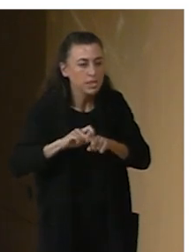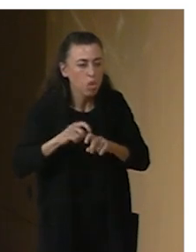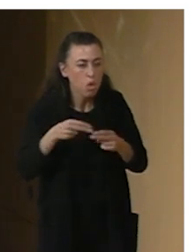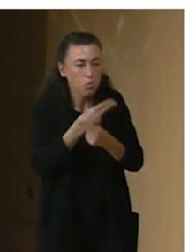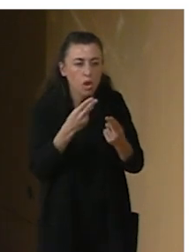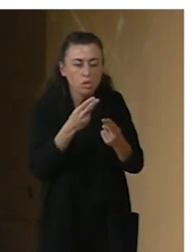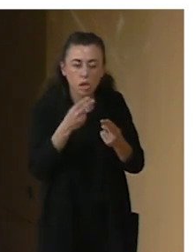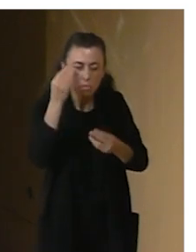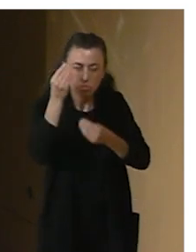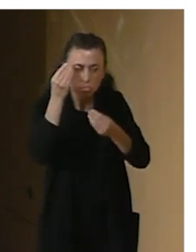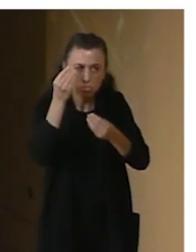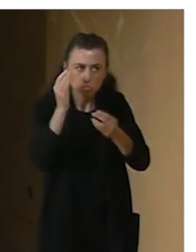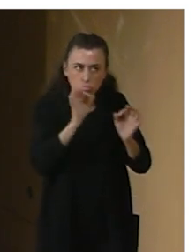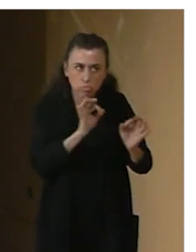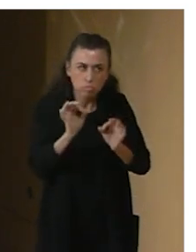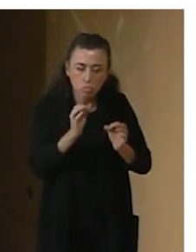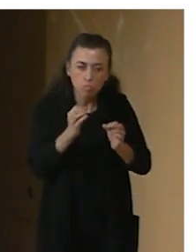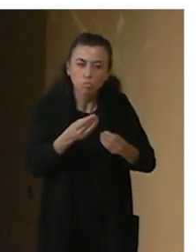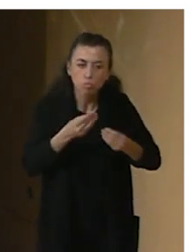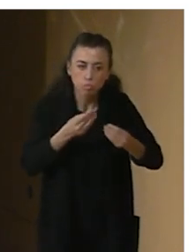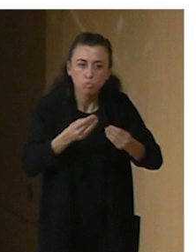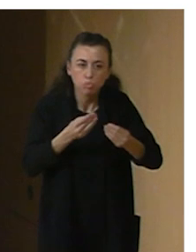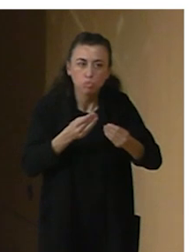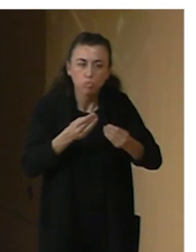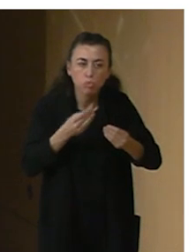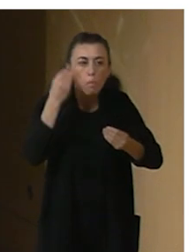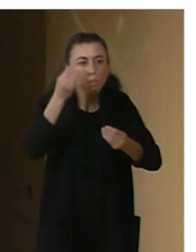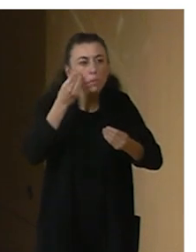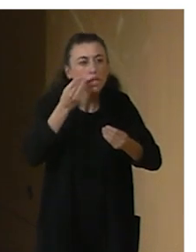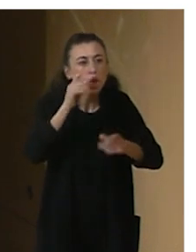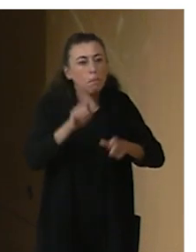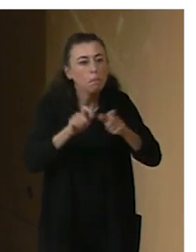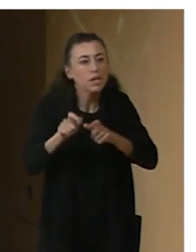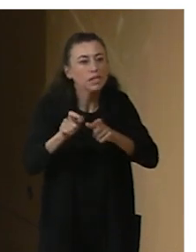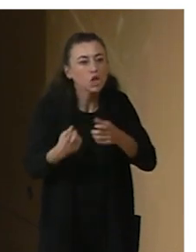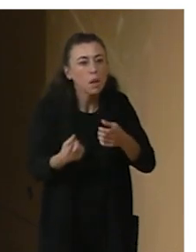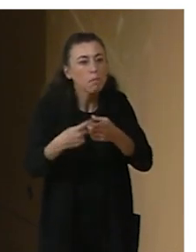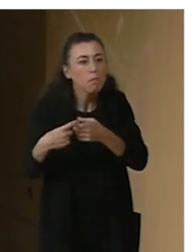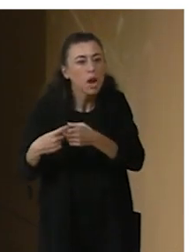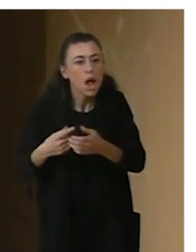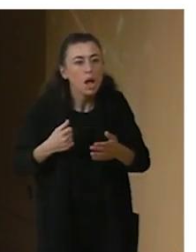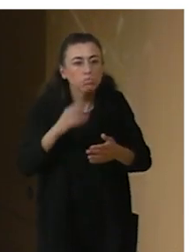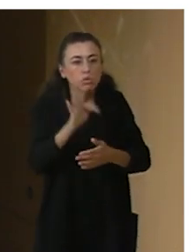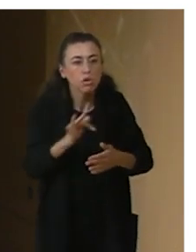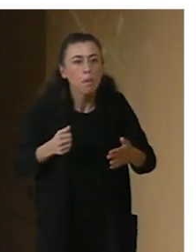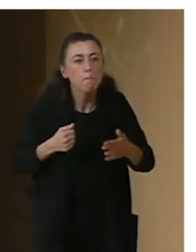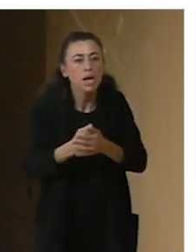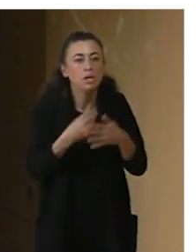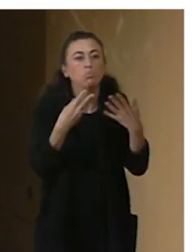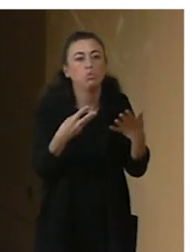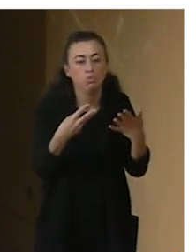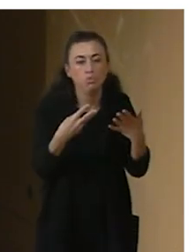está muy acotada también, creo que pueden participar máximo ocho personas más sus familiares y sus acompañantes